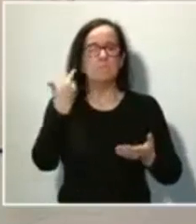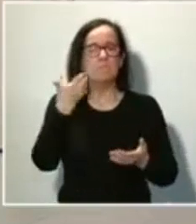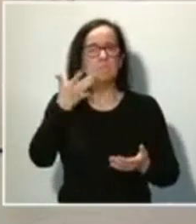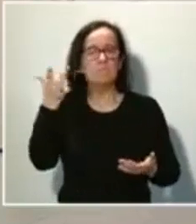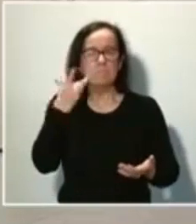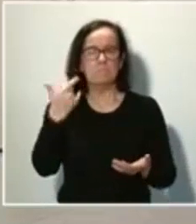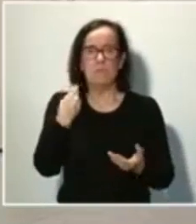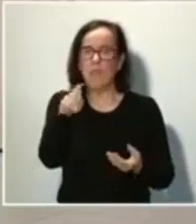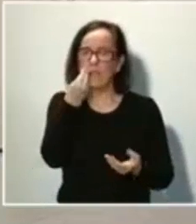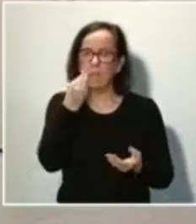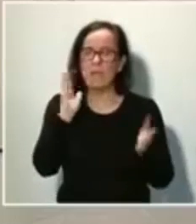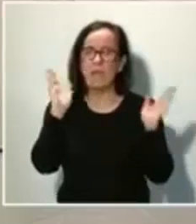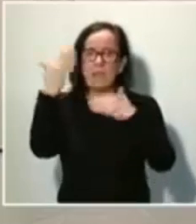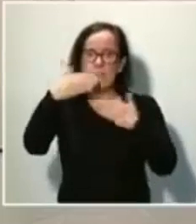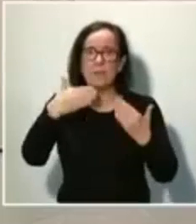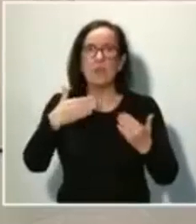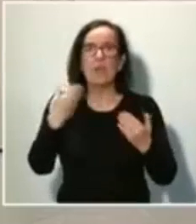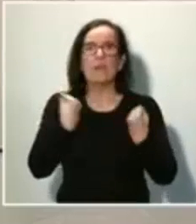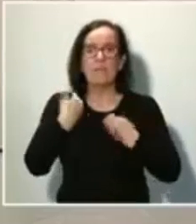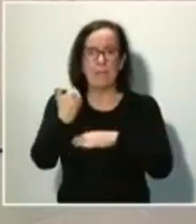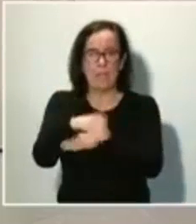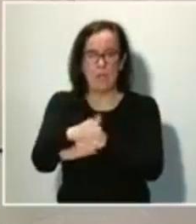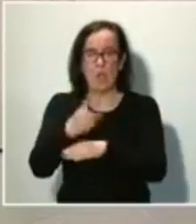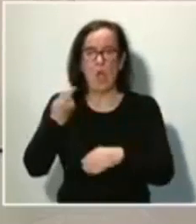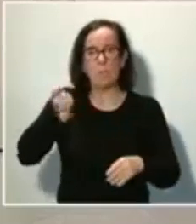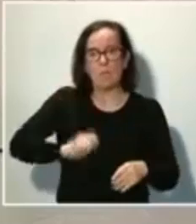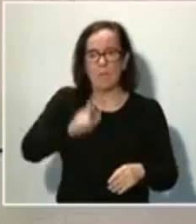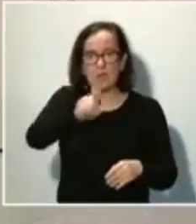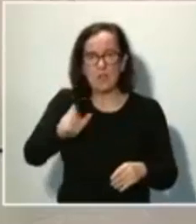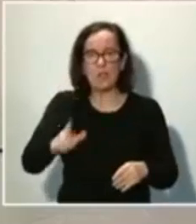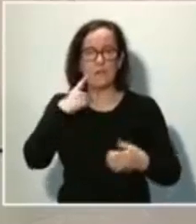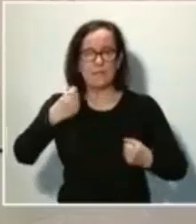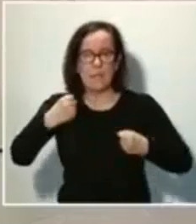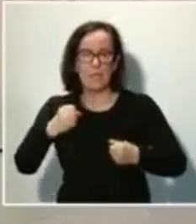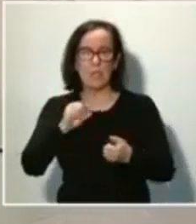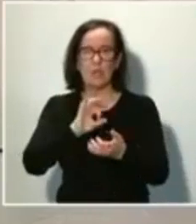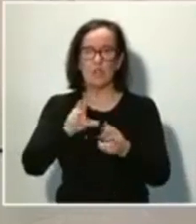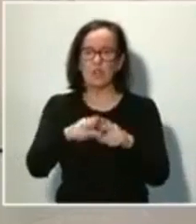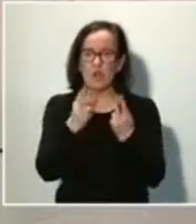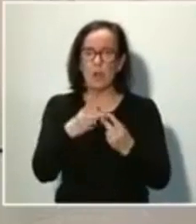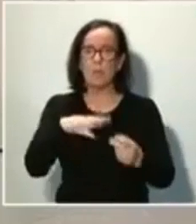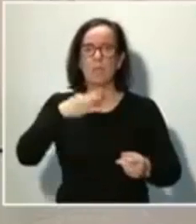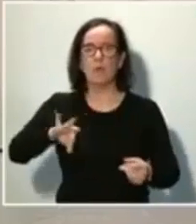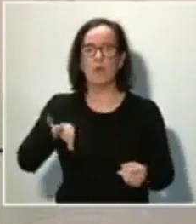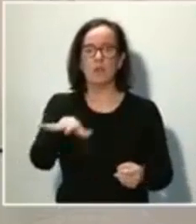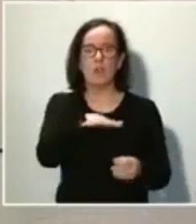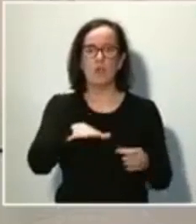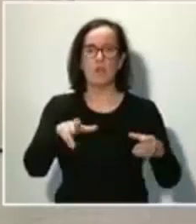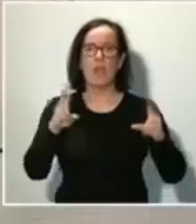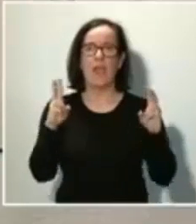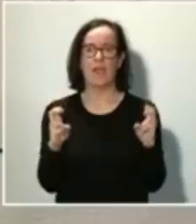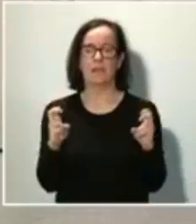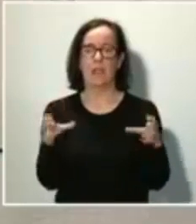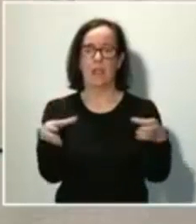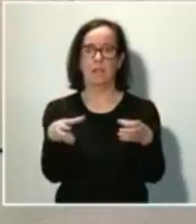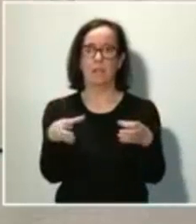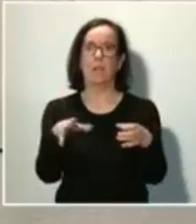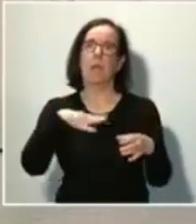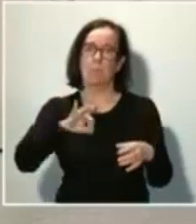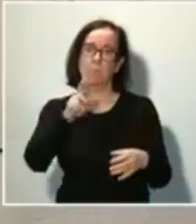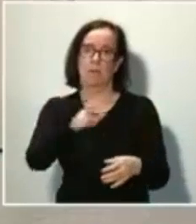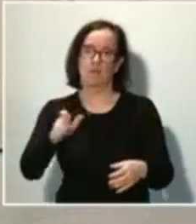y atender a personas sin hogar con profesionales sociales y sanitarios y con posibilidad de zona de aislamiento para las personas afectadas.